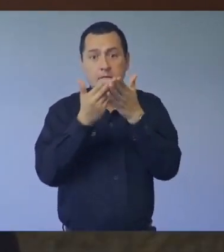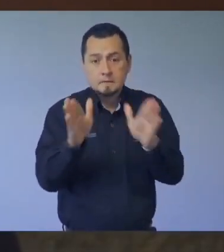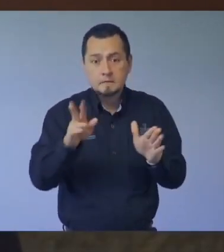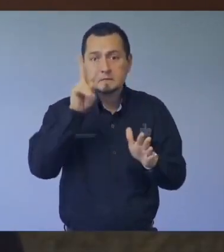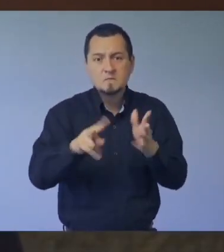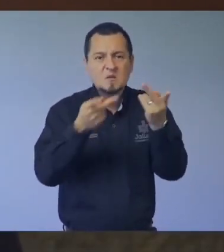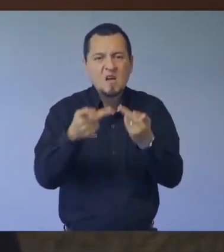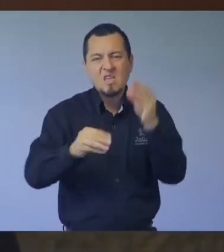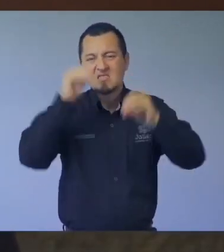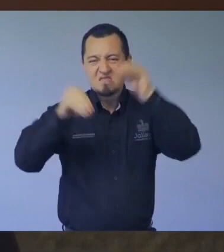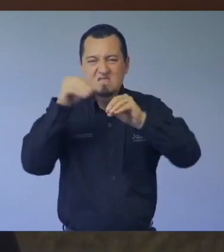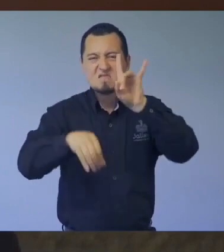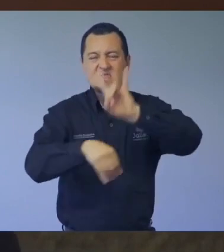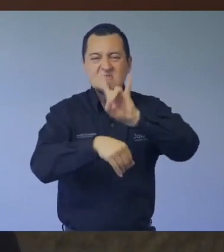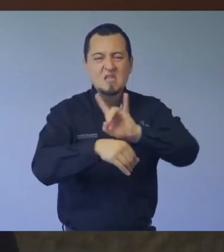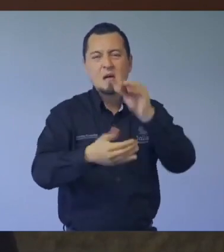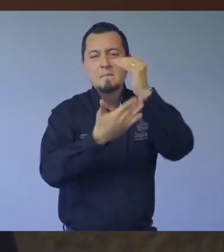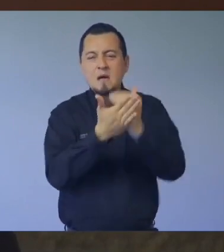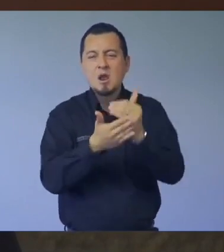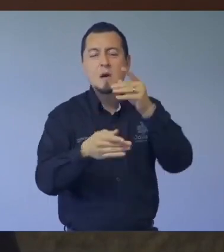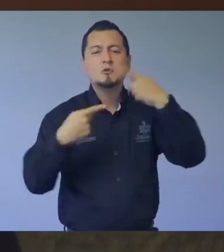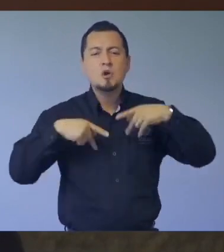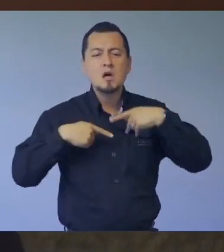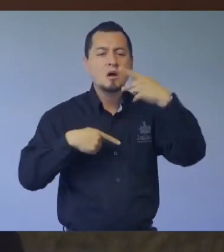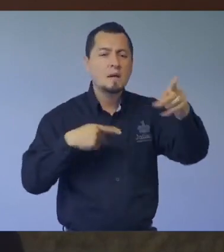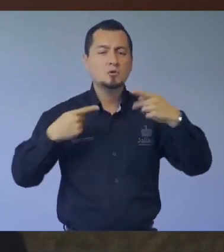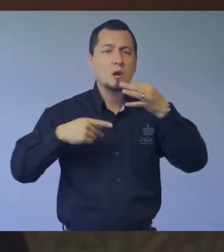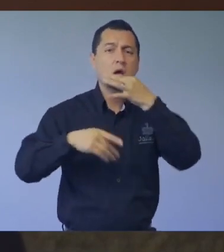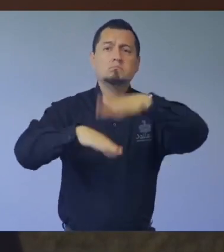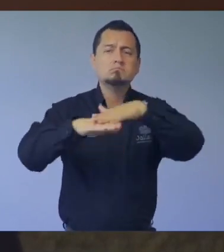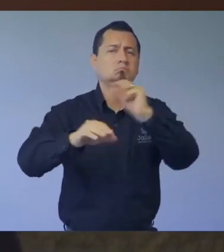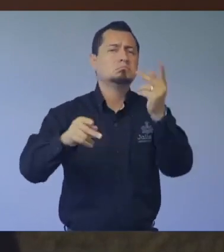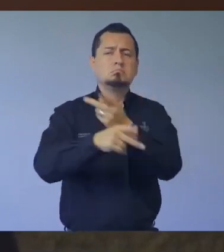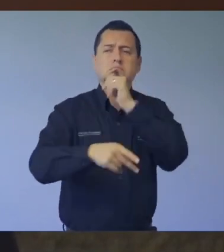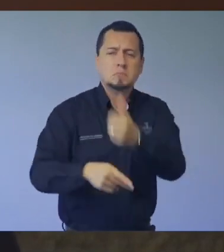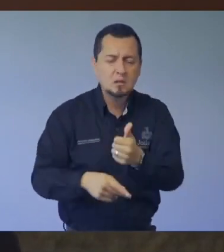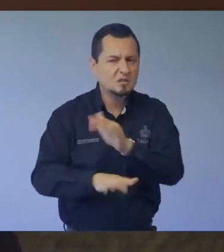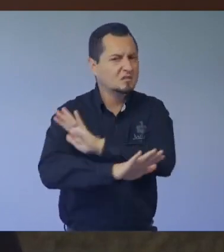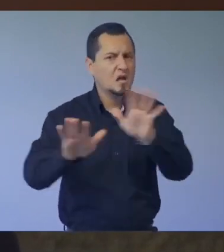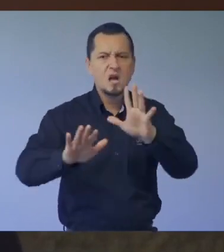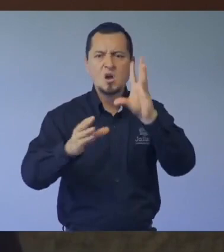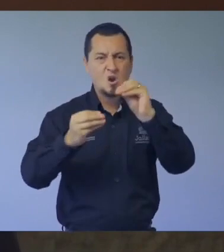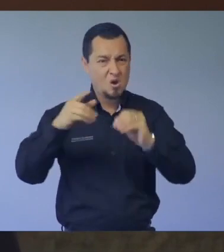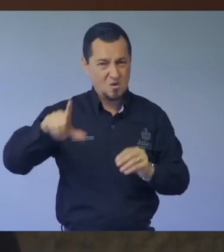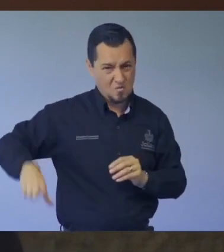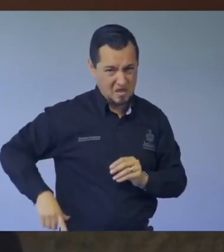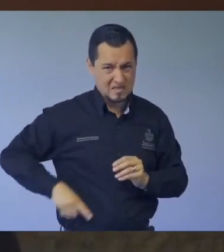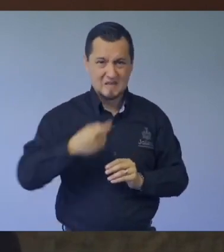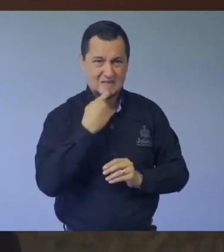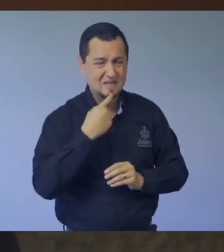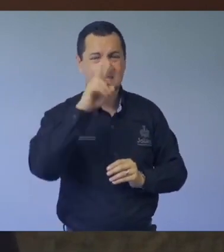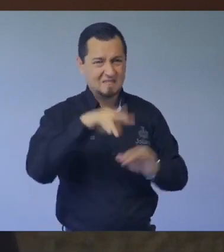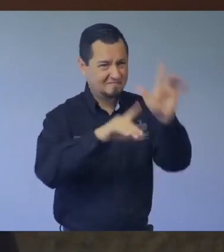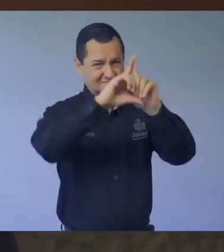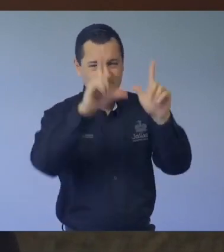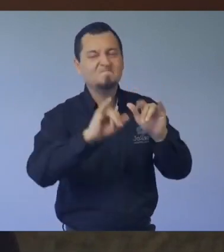Ni el intento por maquillar las cifras y los datos cada noche por parte de su vocero puede esconder la realidad. Con el gobierno federal tenemos muchas